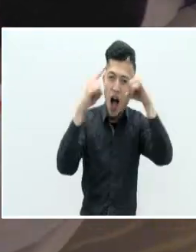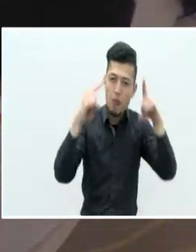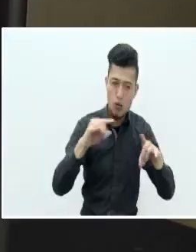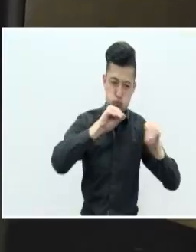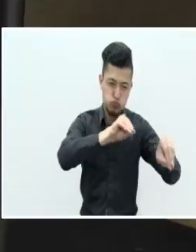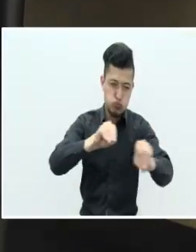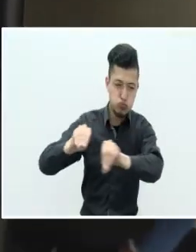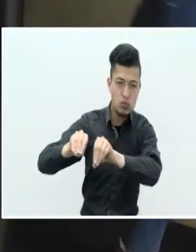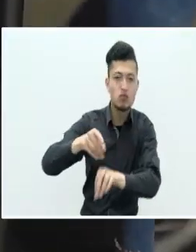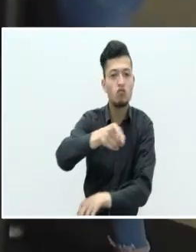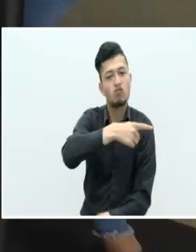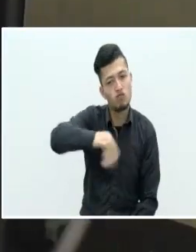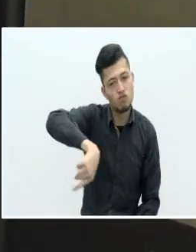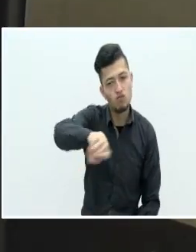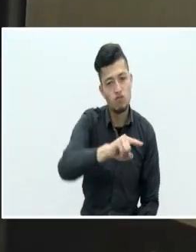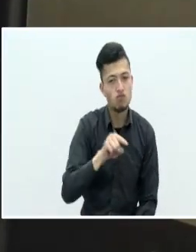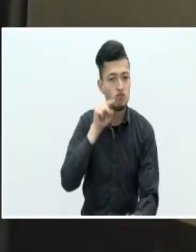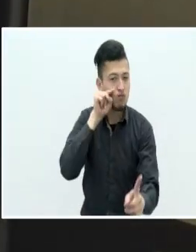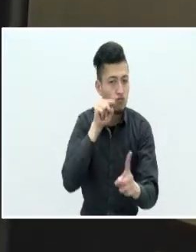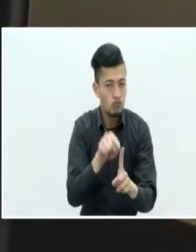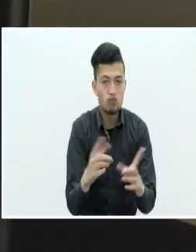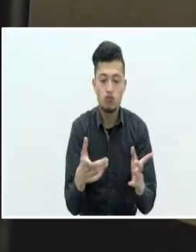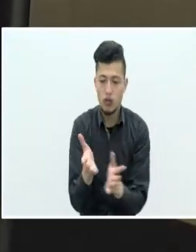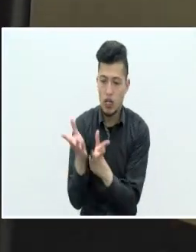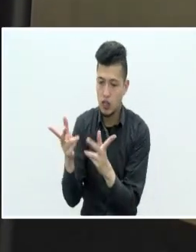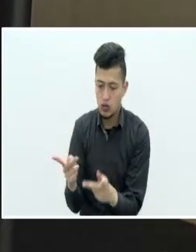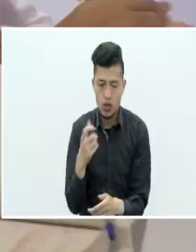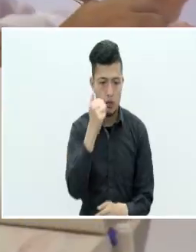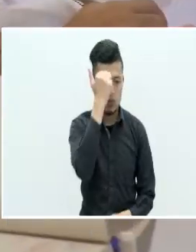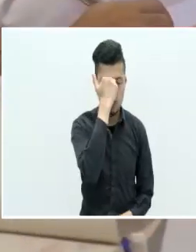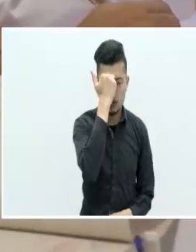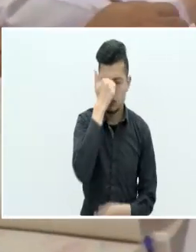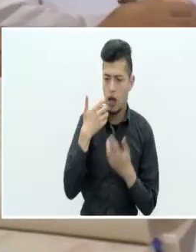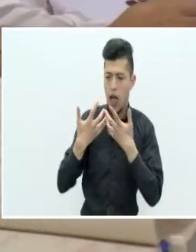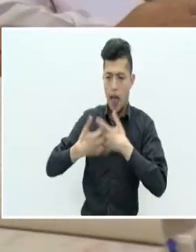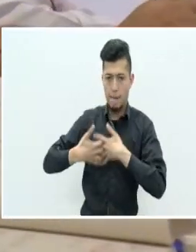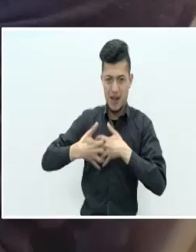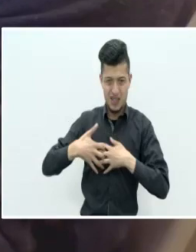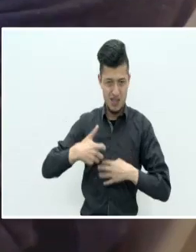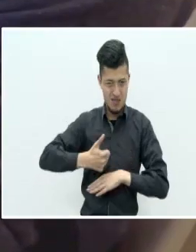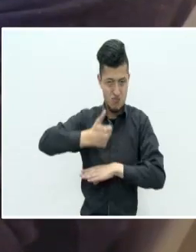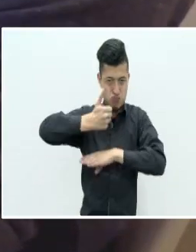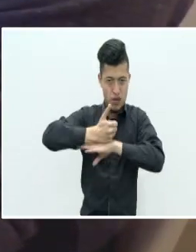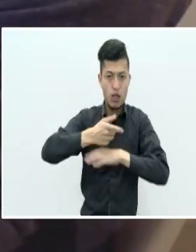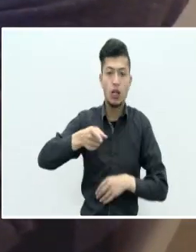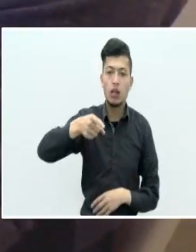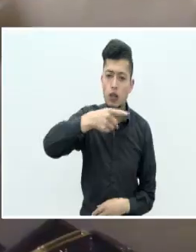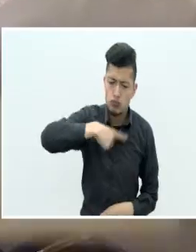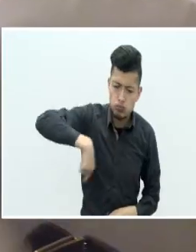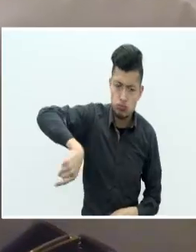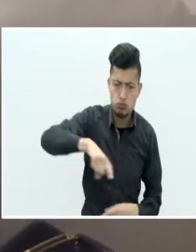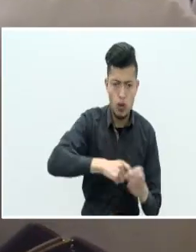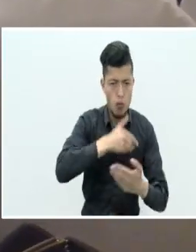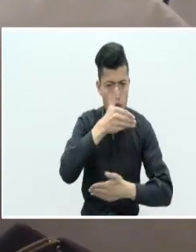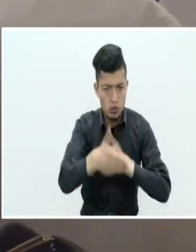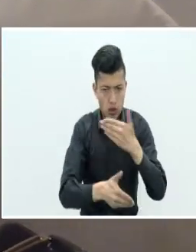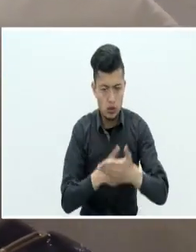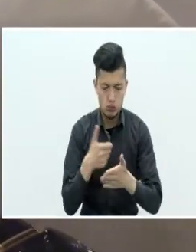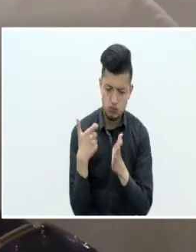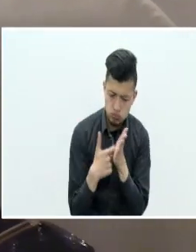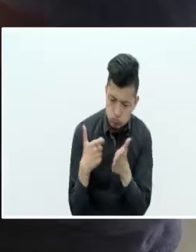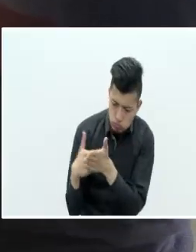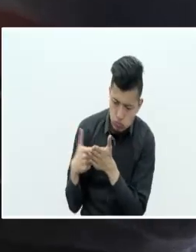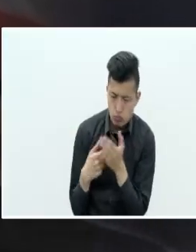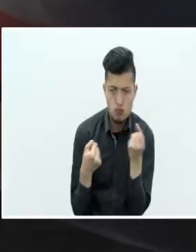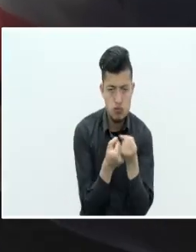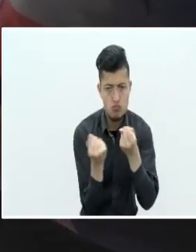aprendizaje colaborativo en el cual aprendices, instructores y empresarios puedan hacer un proceso de revisión y de fortalecimiento